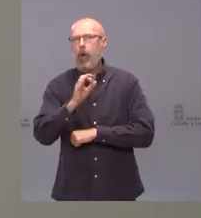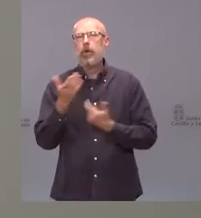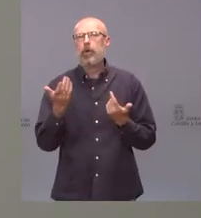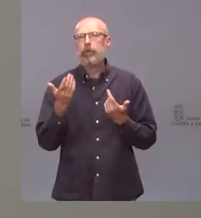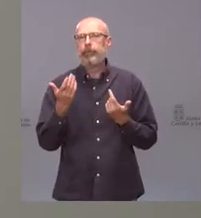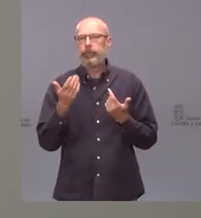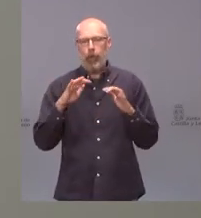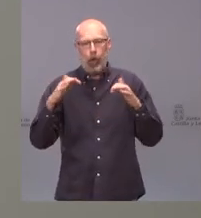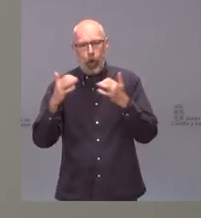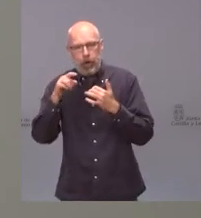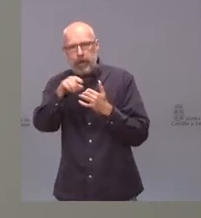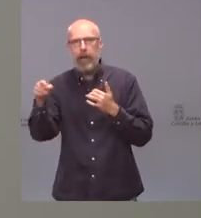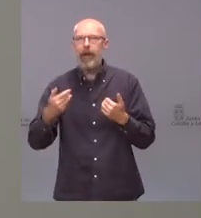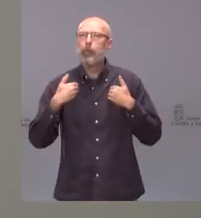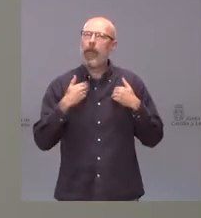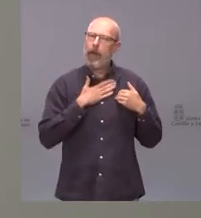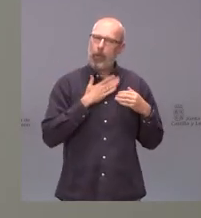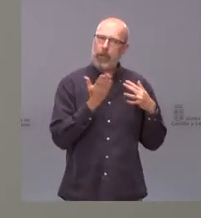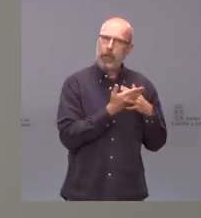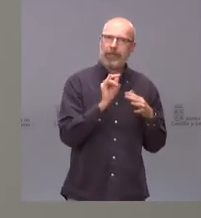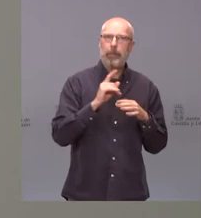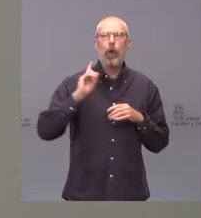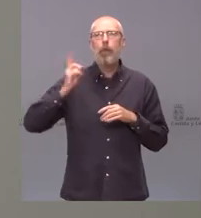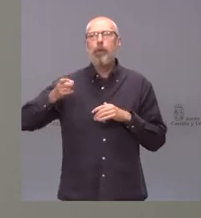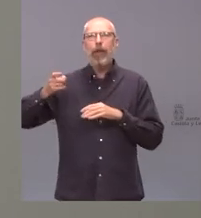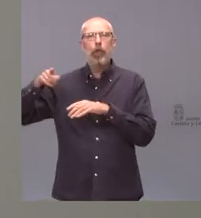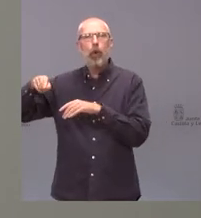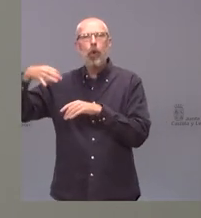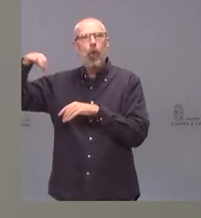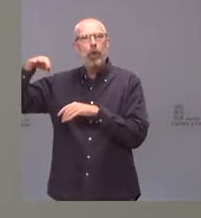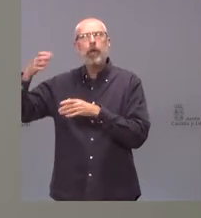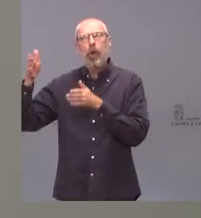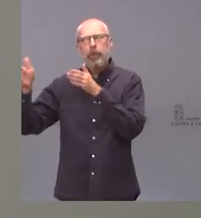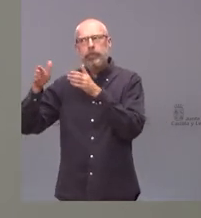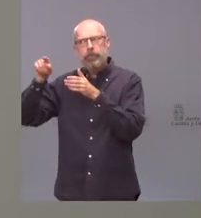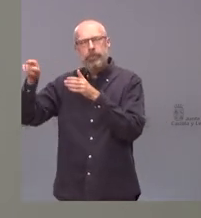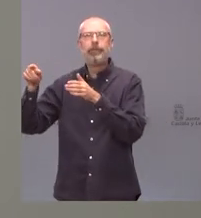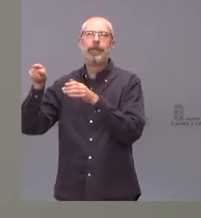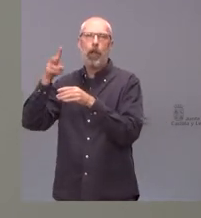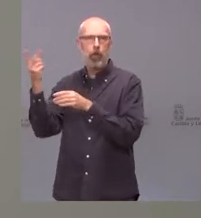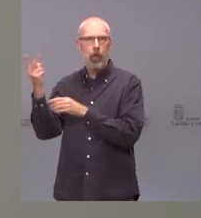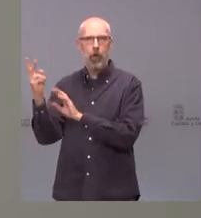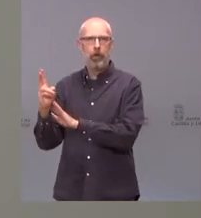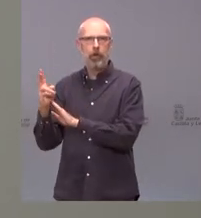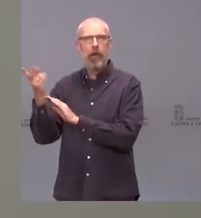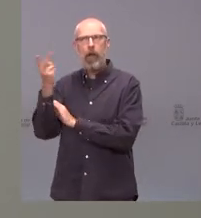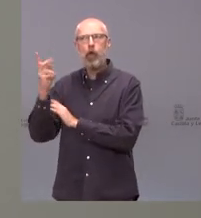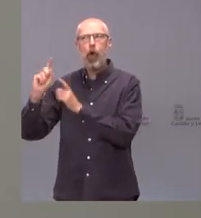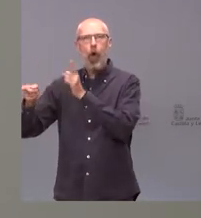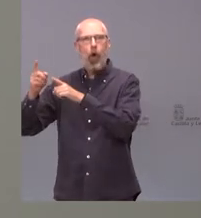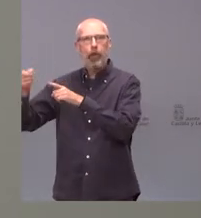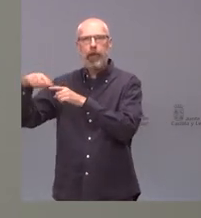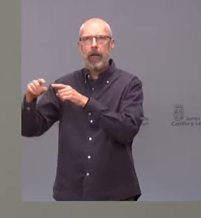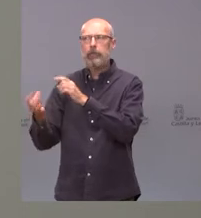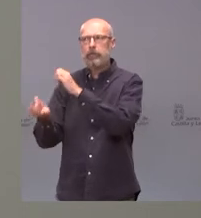transportes pero ellos eran el mando único ellos dictaban las órdenes que nosotros